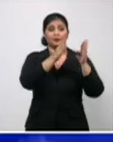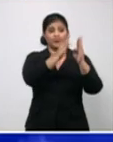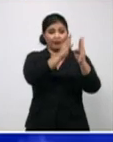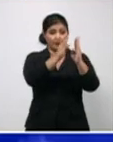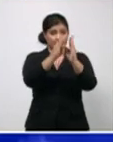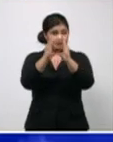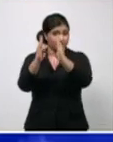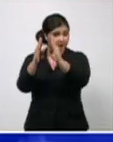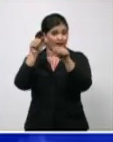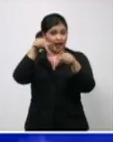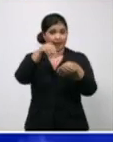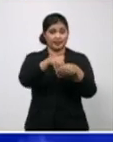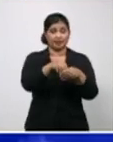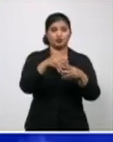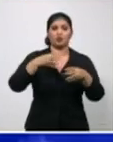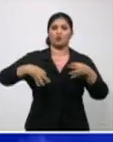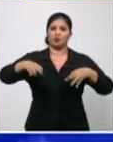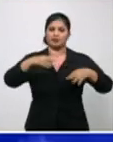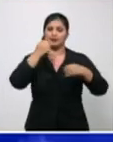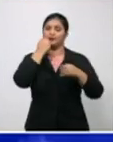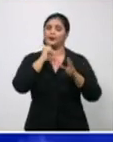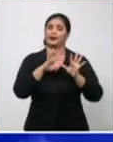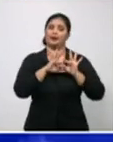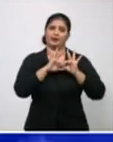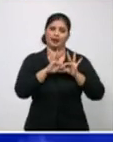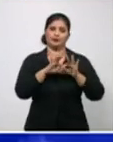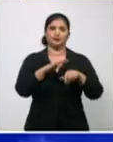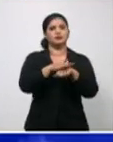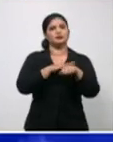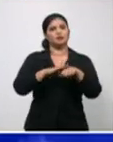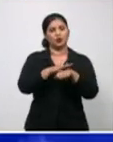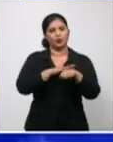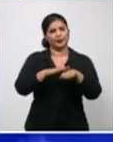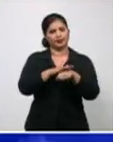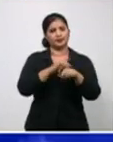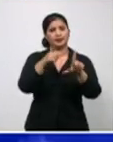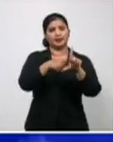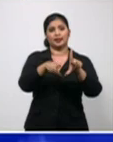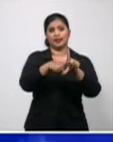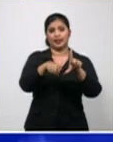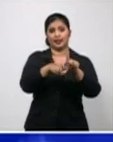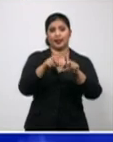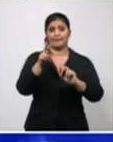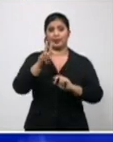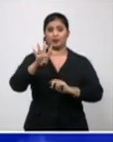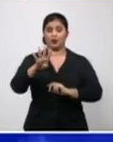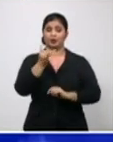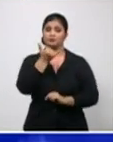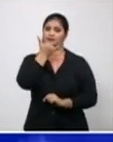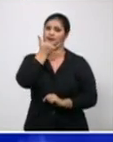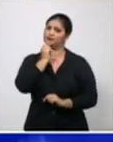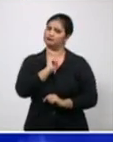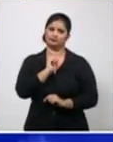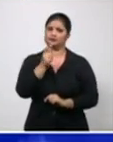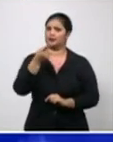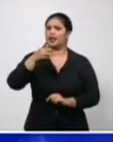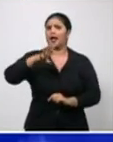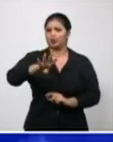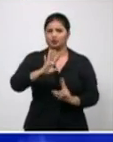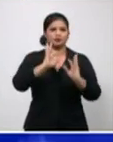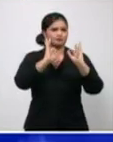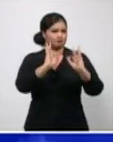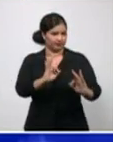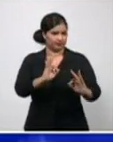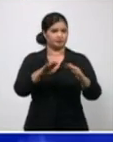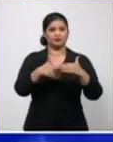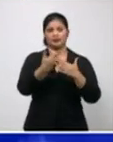municipios y el comportamiento. Disculpen, regla, dije veinticuatro y son catorce los que tiene regla en el día de ayer.